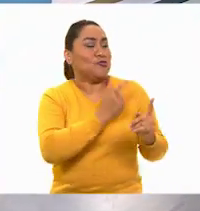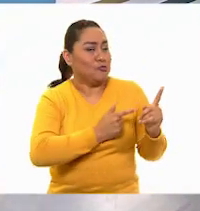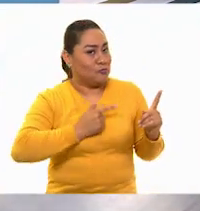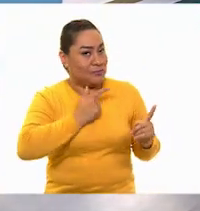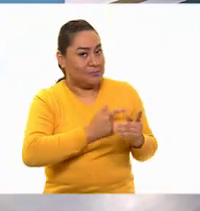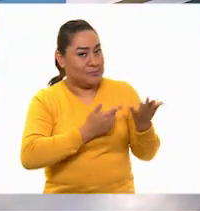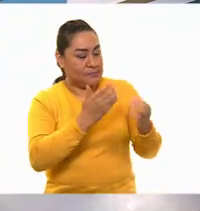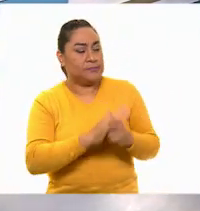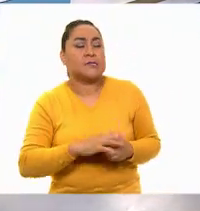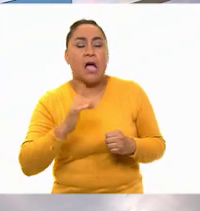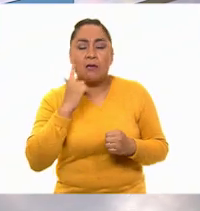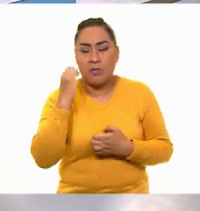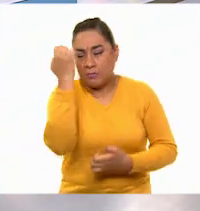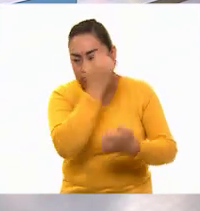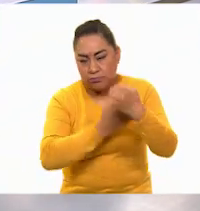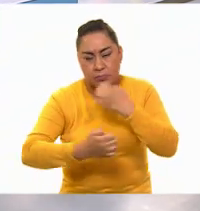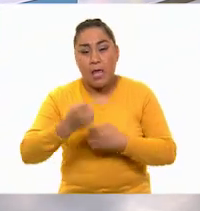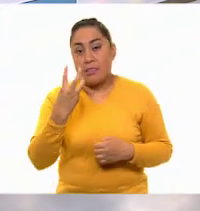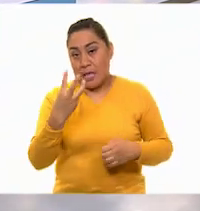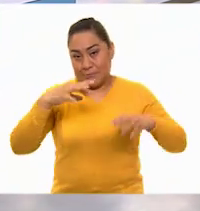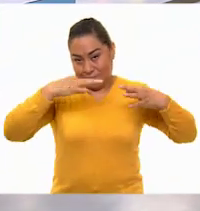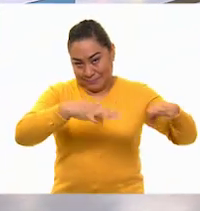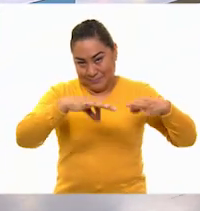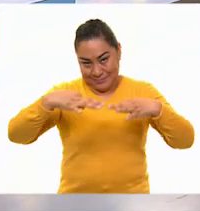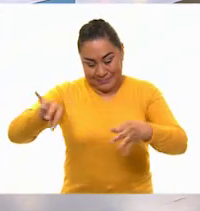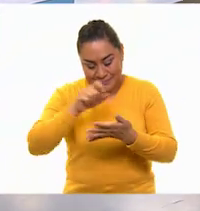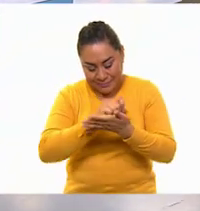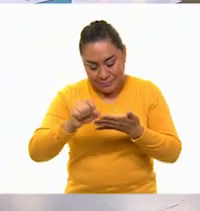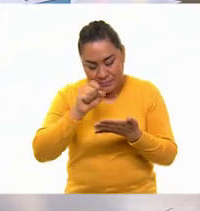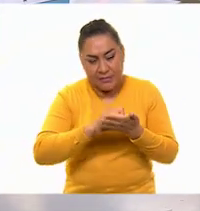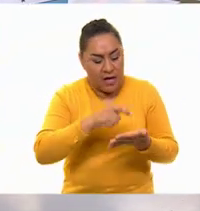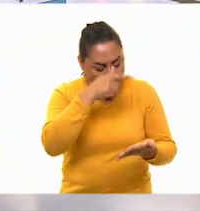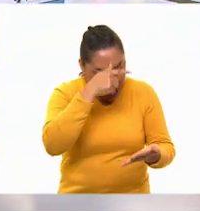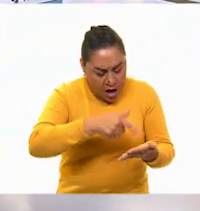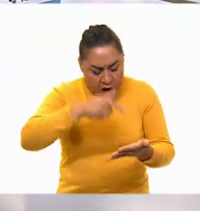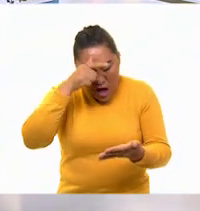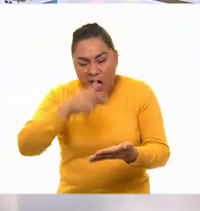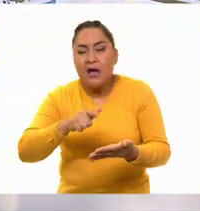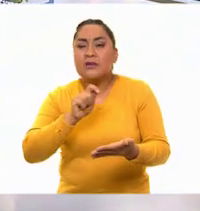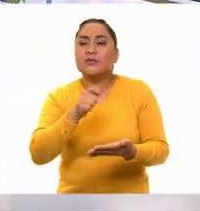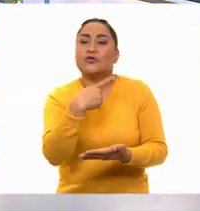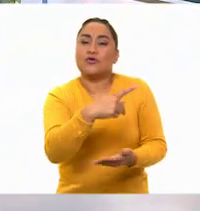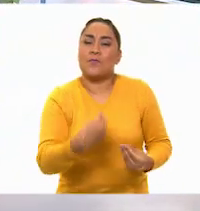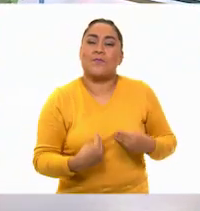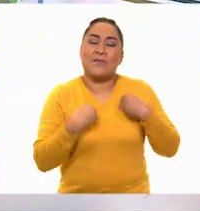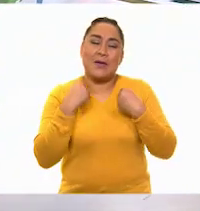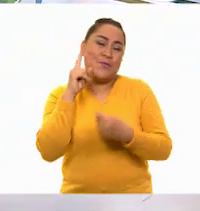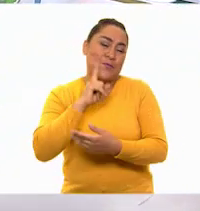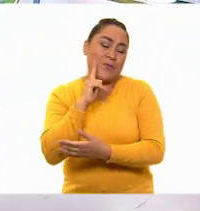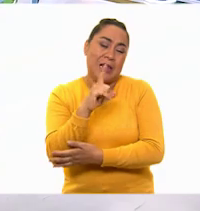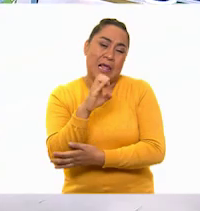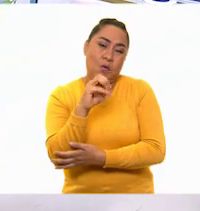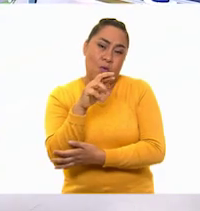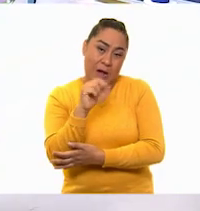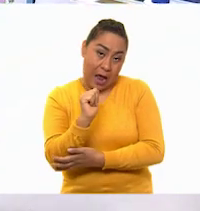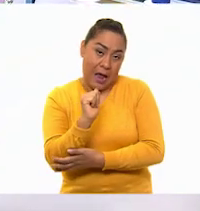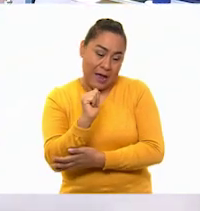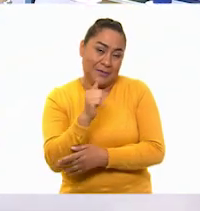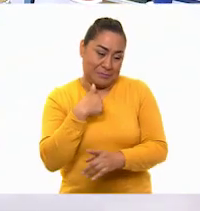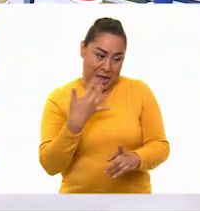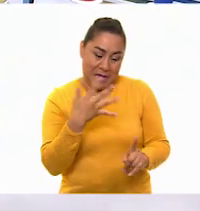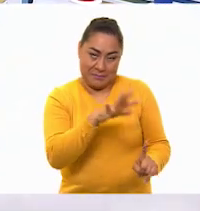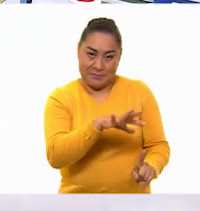maestro. Revisamos tres documentos escritos que nos dan pistas sobre la biografía de Leona Vicario, nuestro personaje